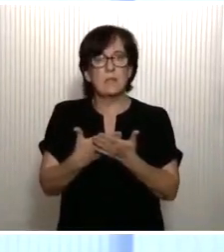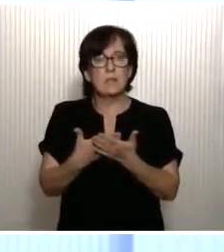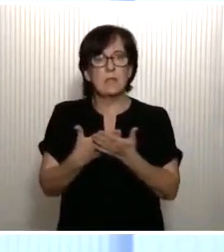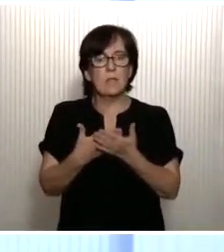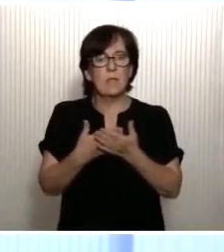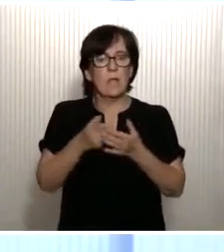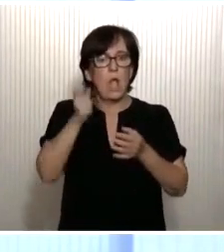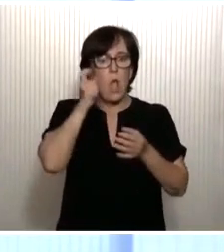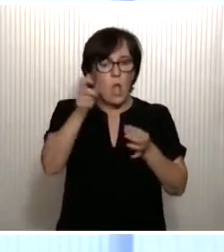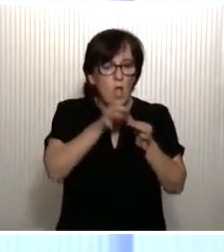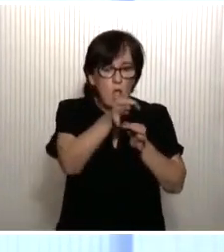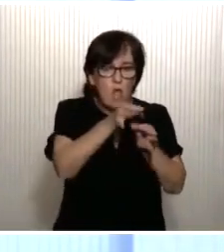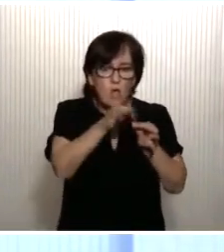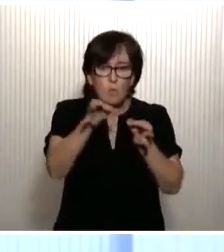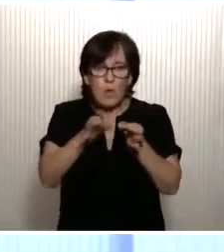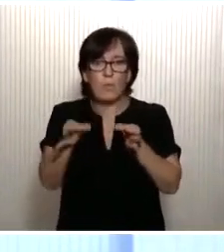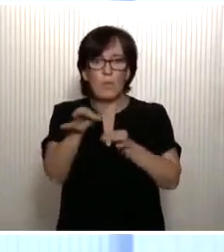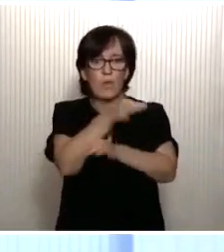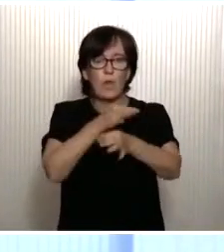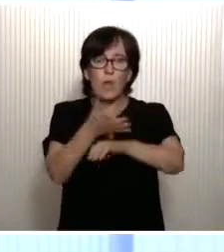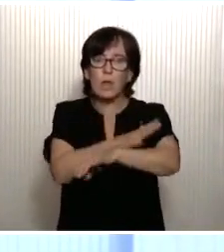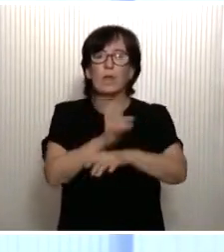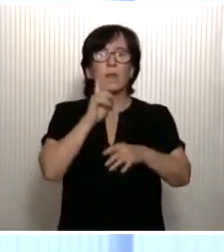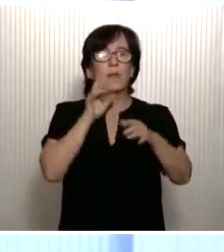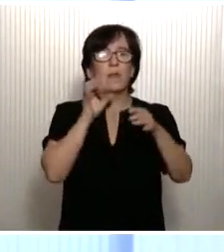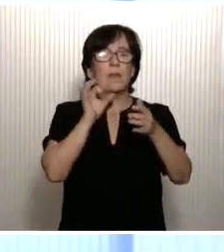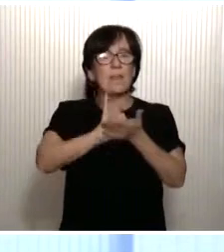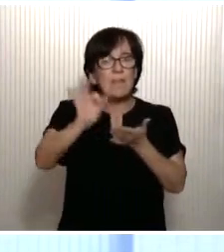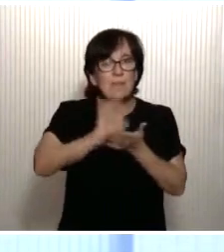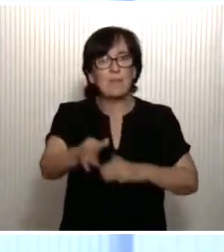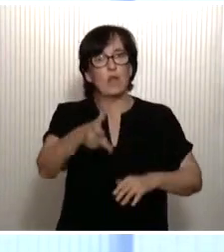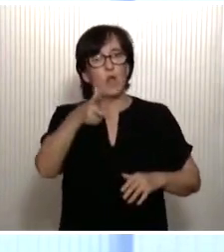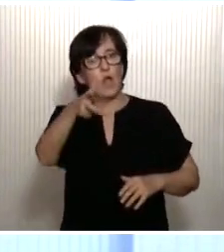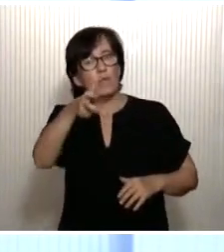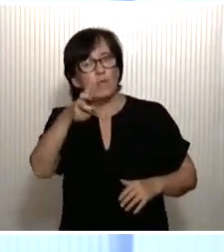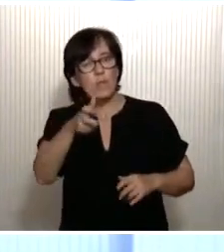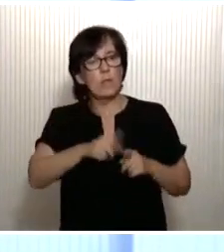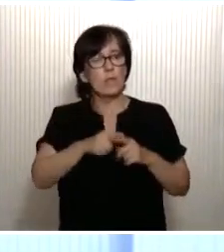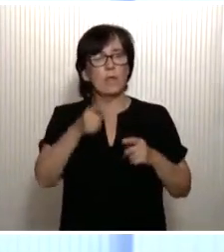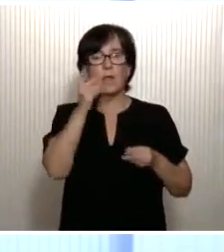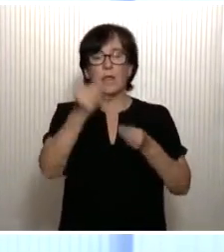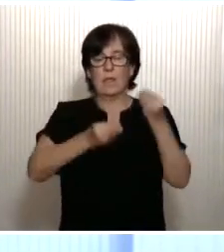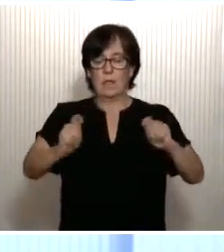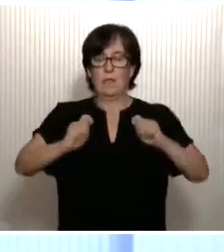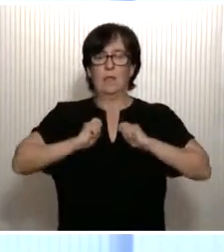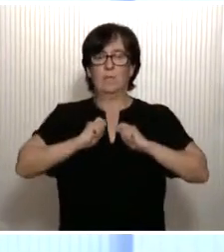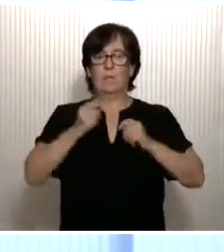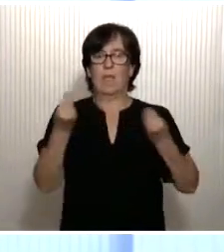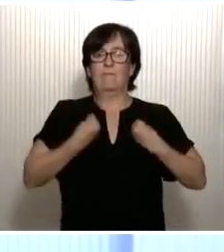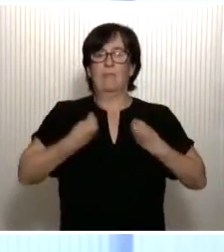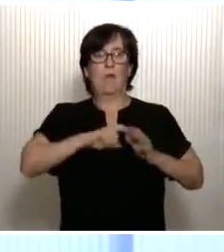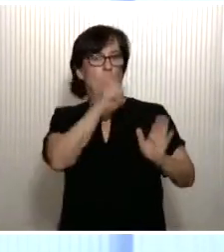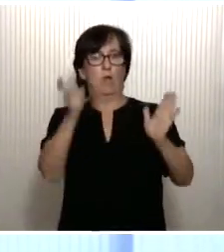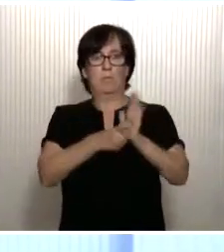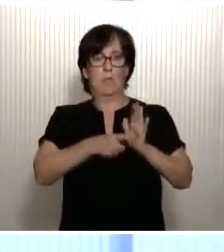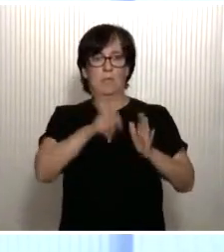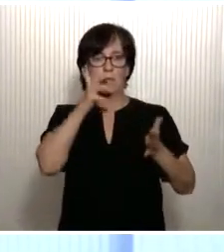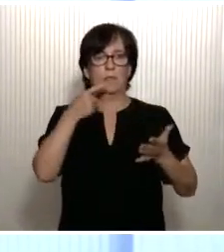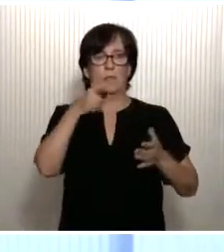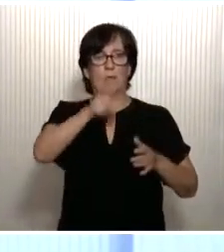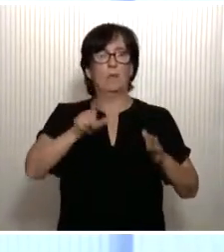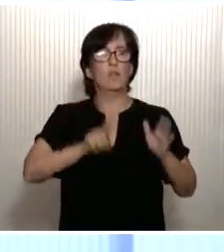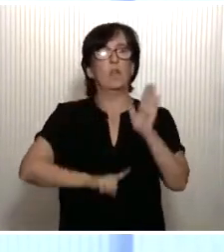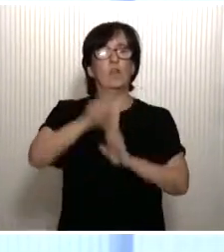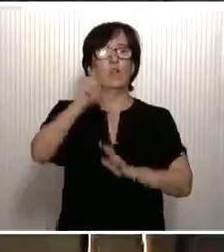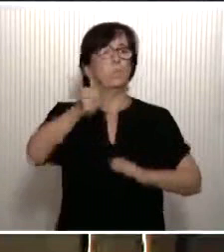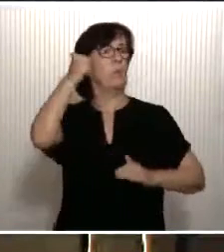el medio rural, en el medio insular, servicios, derechos que permitan una vida más plena para sus habitantes y un desarrollo mucho